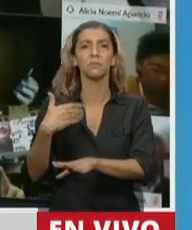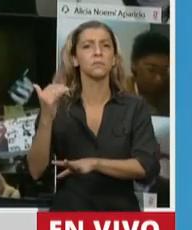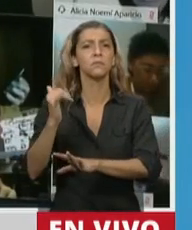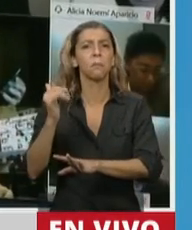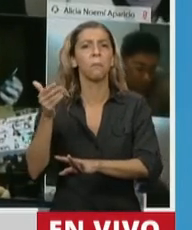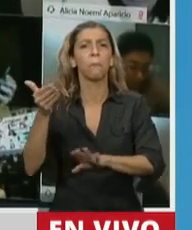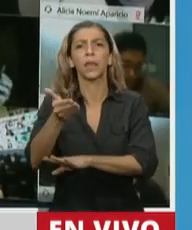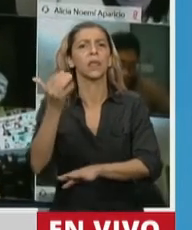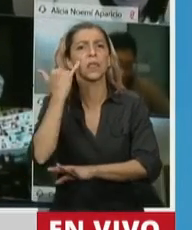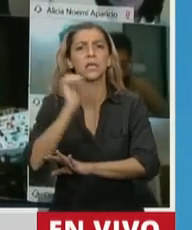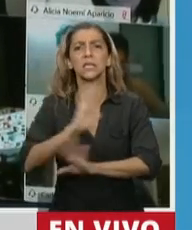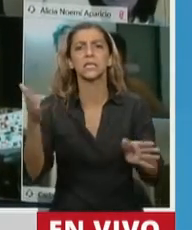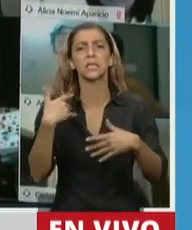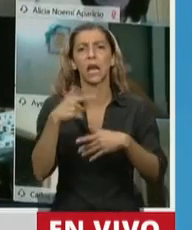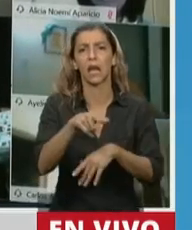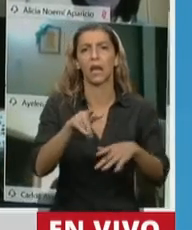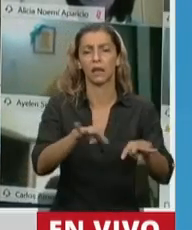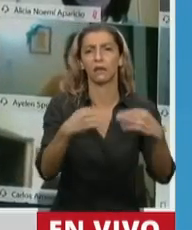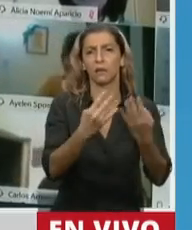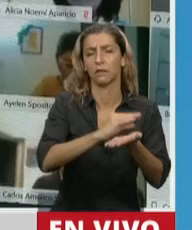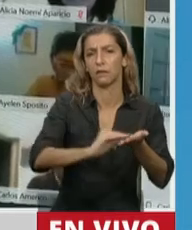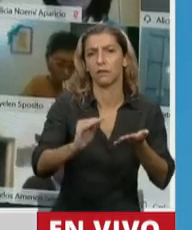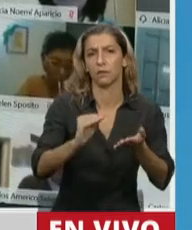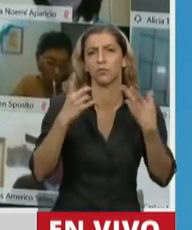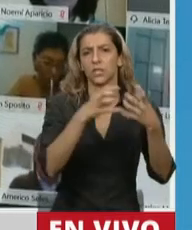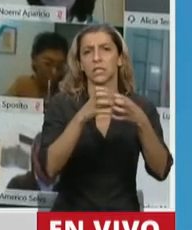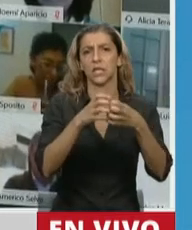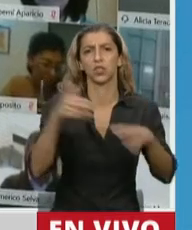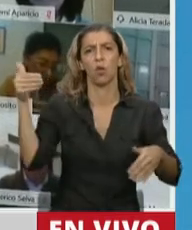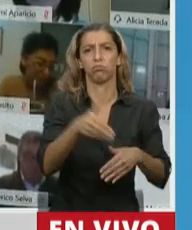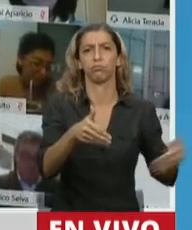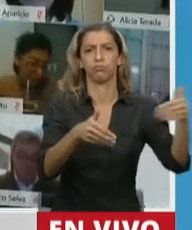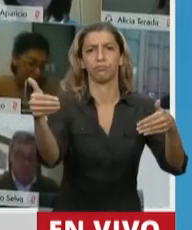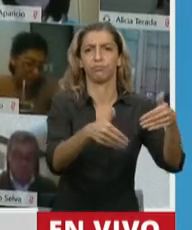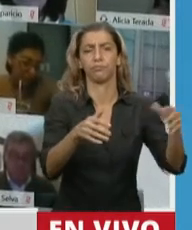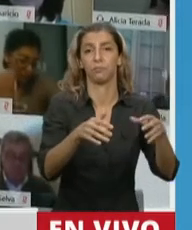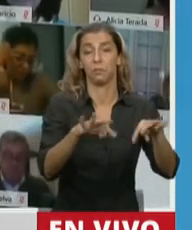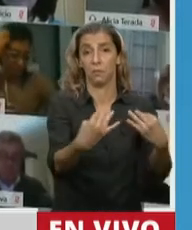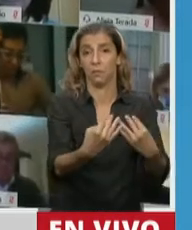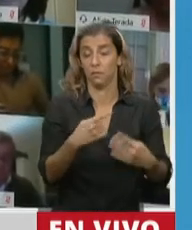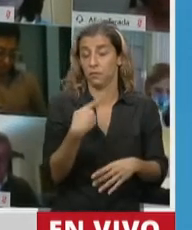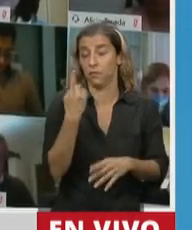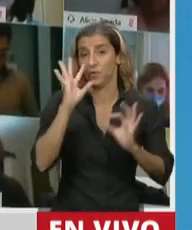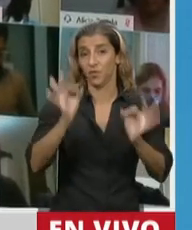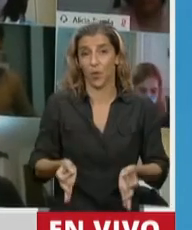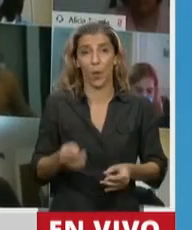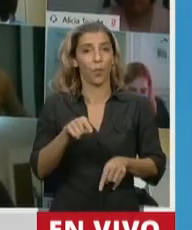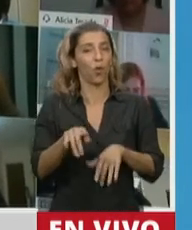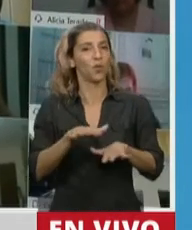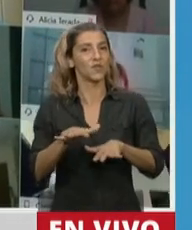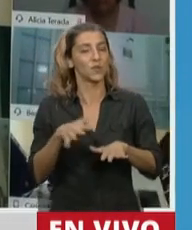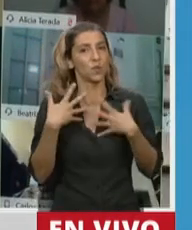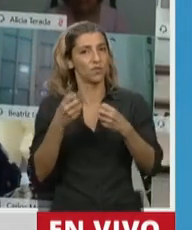presencial la Cámara de Diputados, cuando todos sabemos que no están dadas las condiciones sanitarias para que esto ocurra.